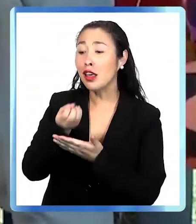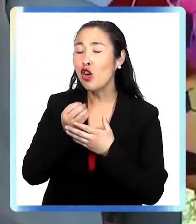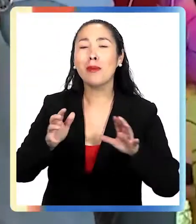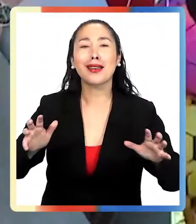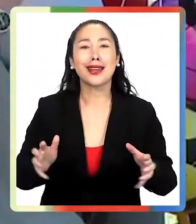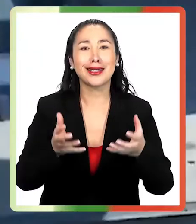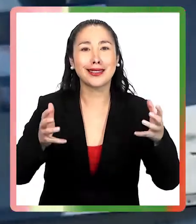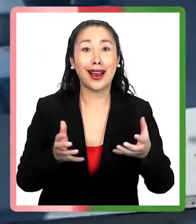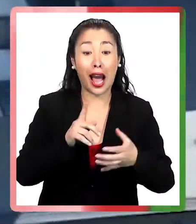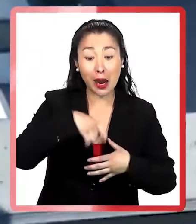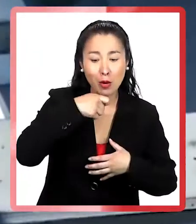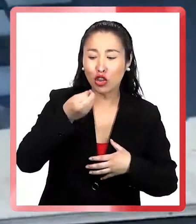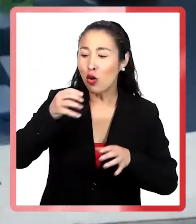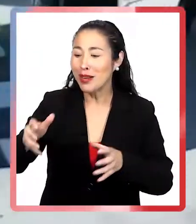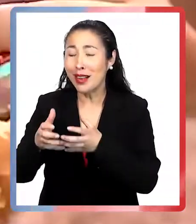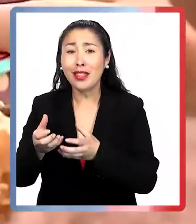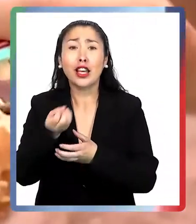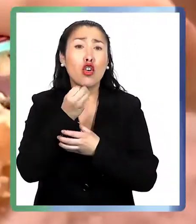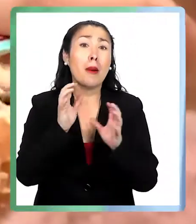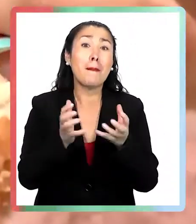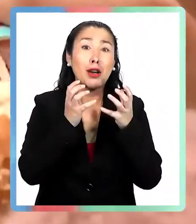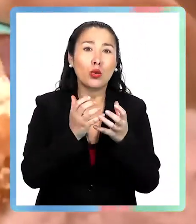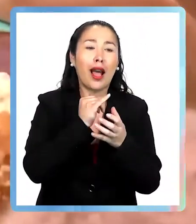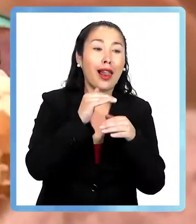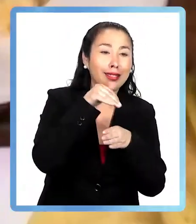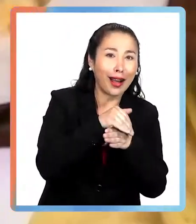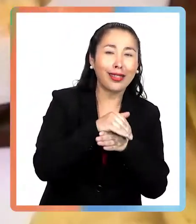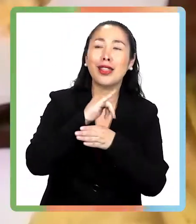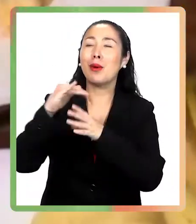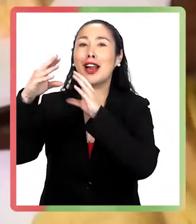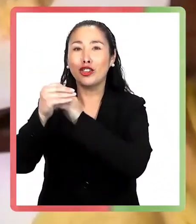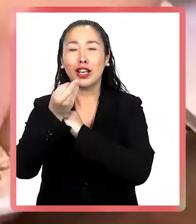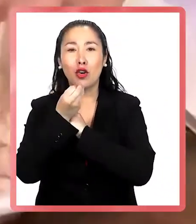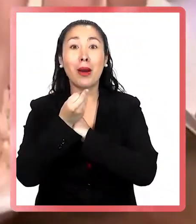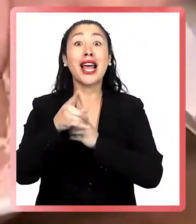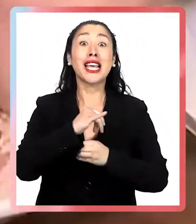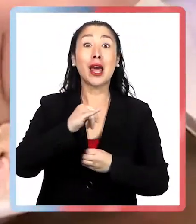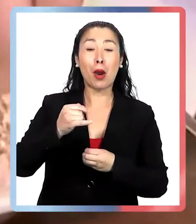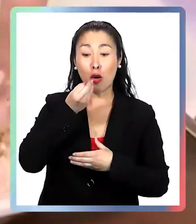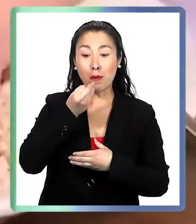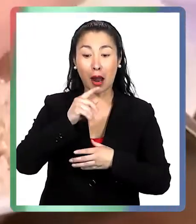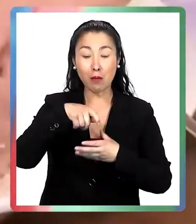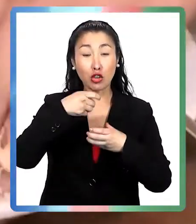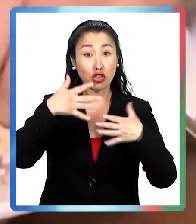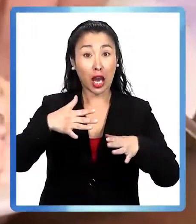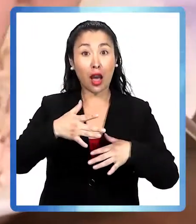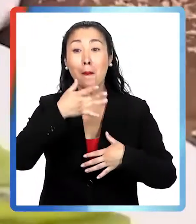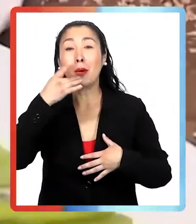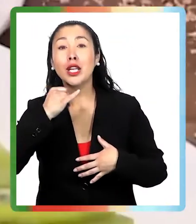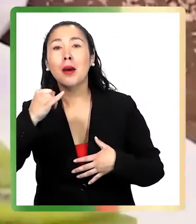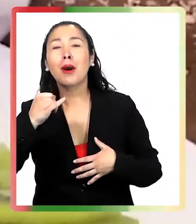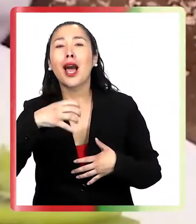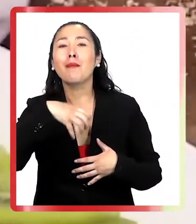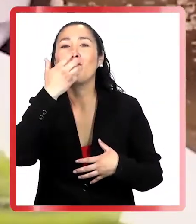ensaladas con el almuerzo y la cena, que coman verduras con el almuerzo y la cena, que de postre coman fruta, no pastelito, y que